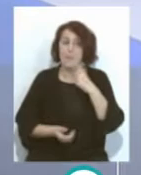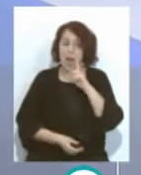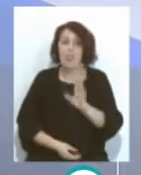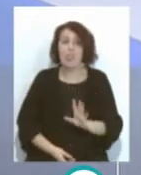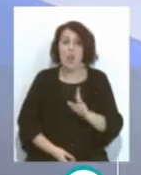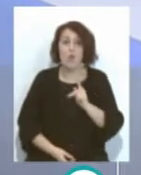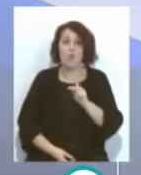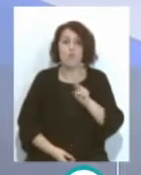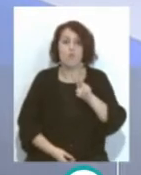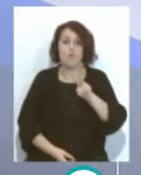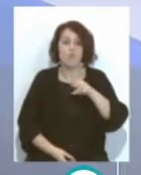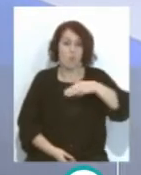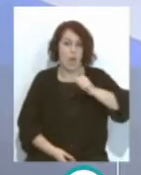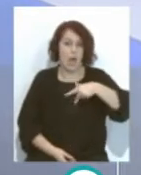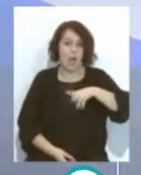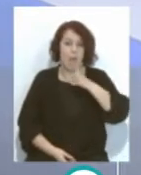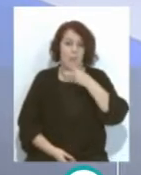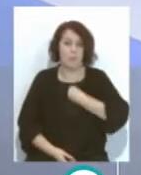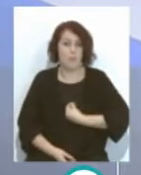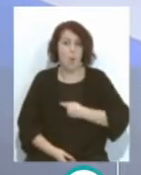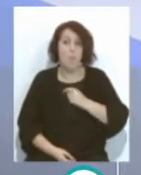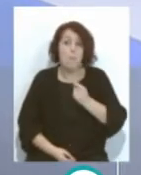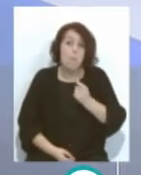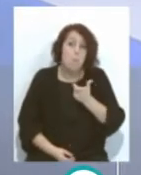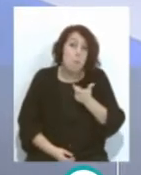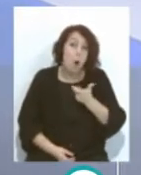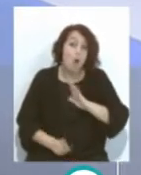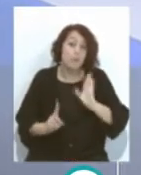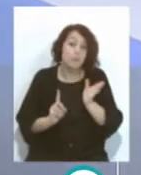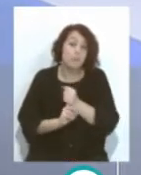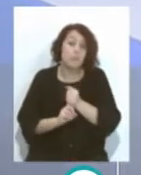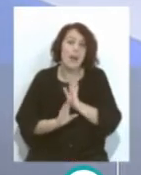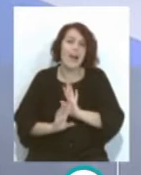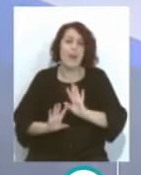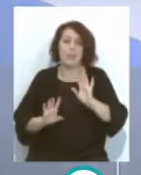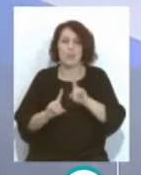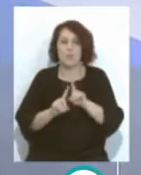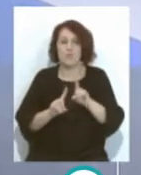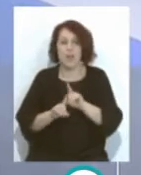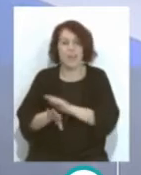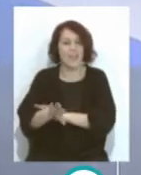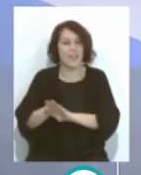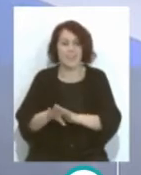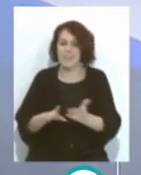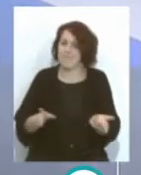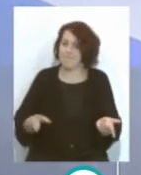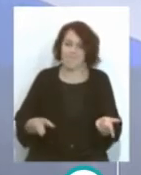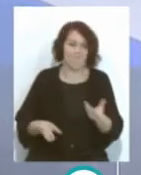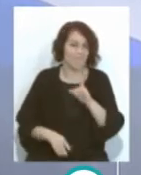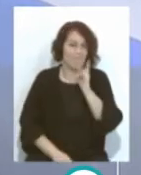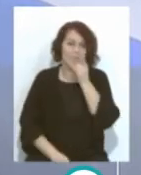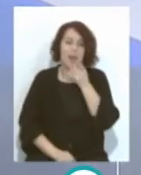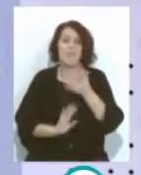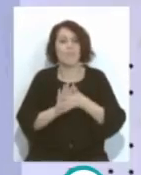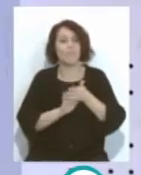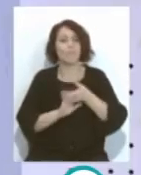Koeman Está ahora mismo Dando un poquito Con la tecla Aunque sigue trincado De extremo derecha Sí Hablaremos obviamente